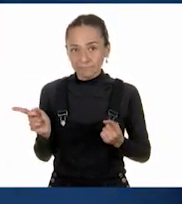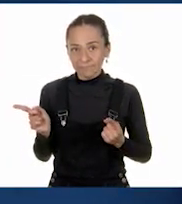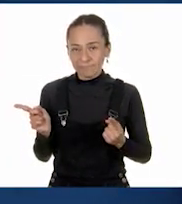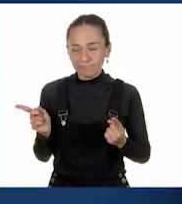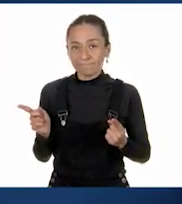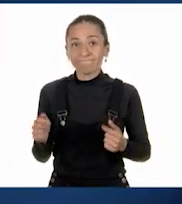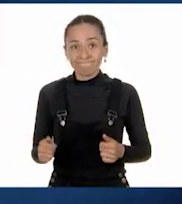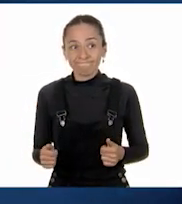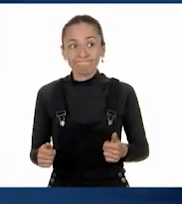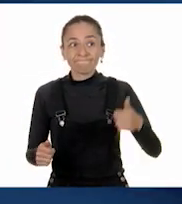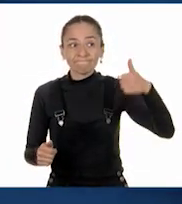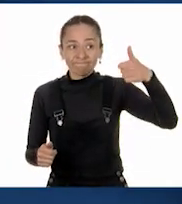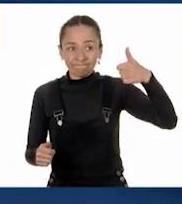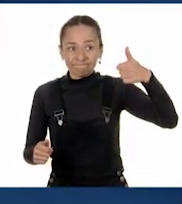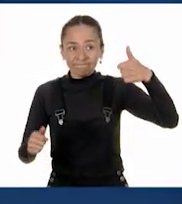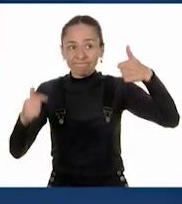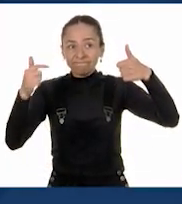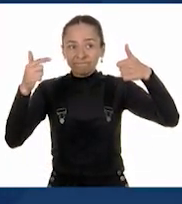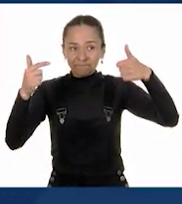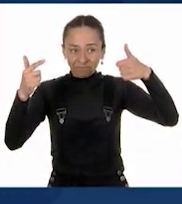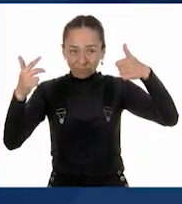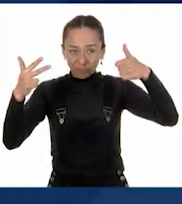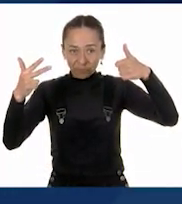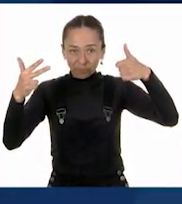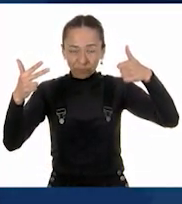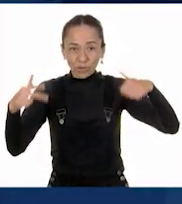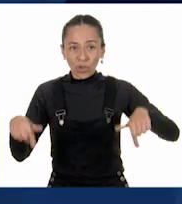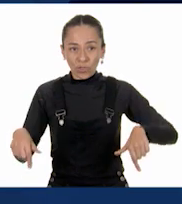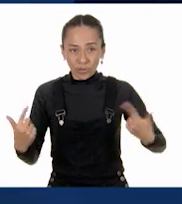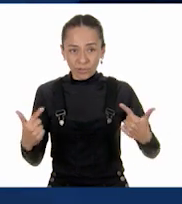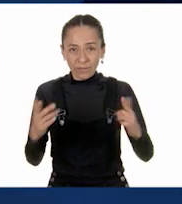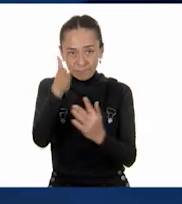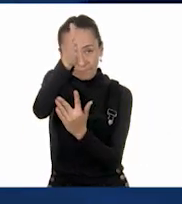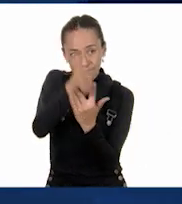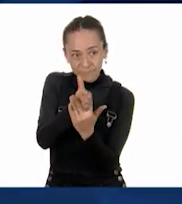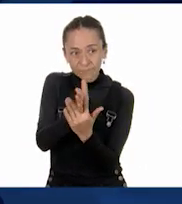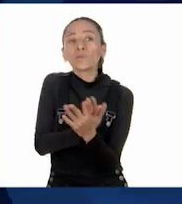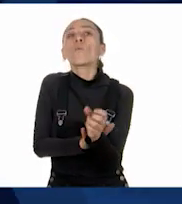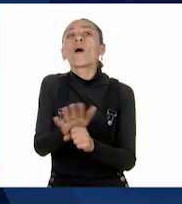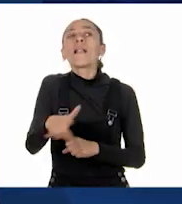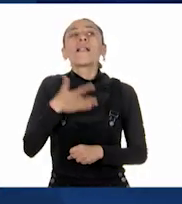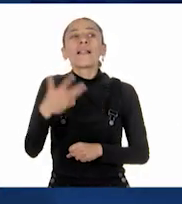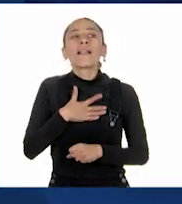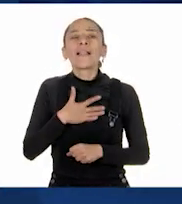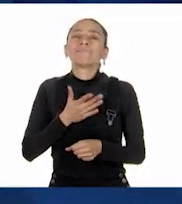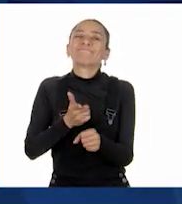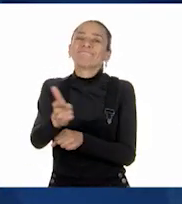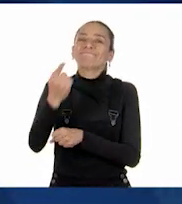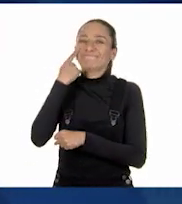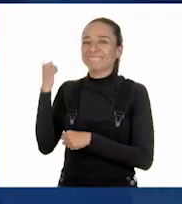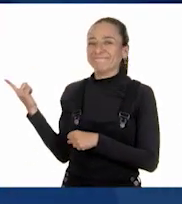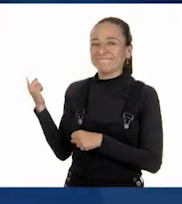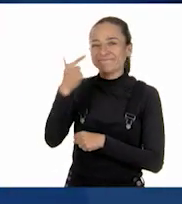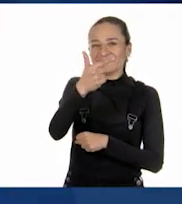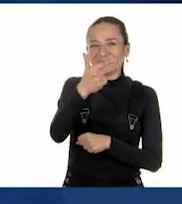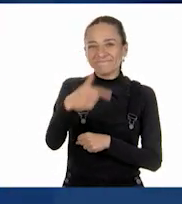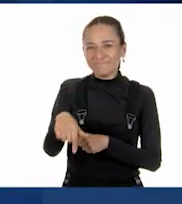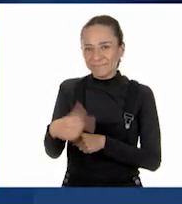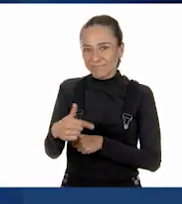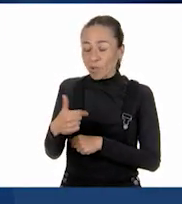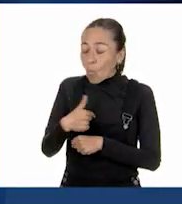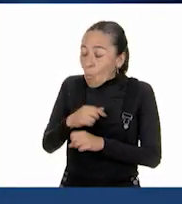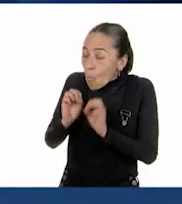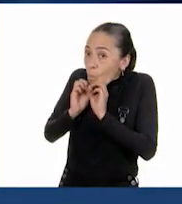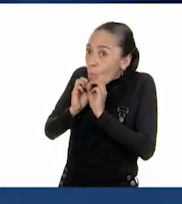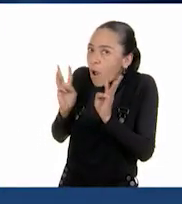está, ¿quién creen? ¿Quién, quién? siete doceavos. ¡Oh! ¡Guau,